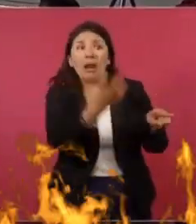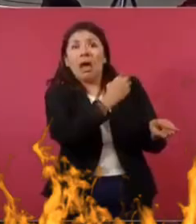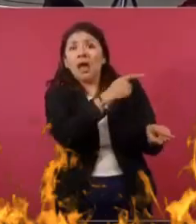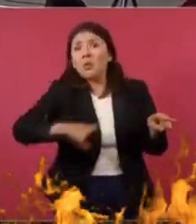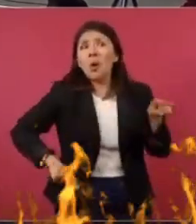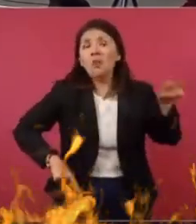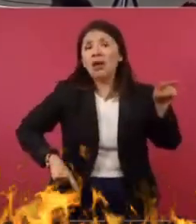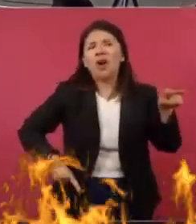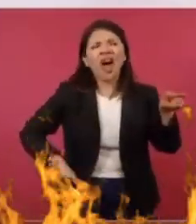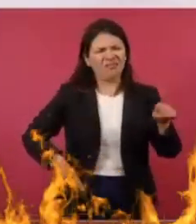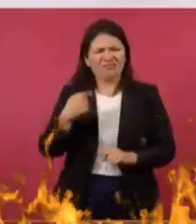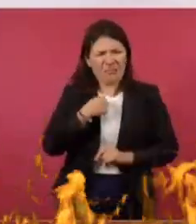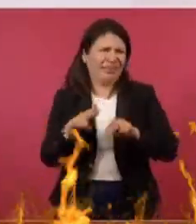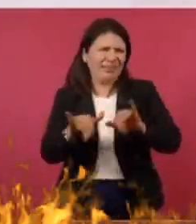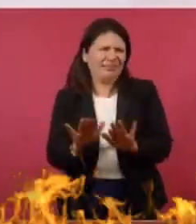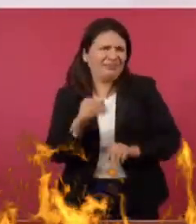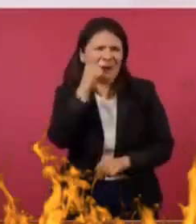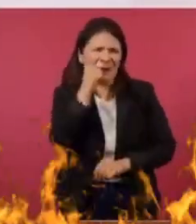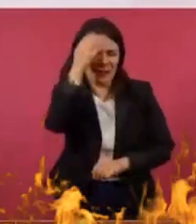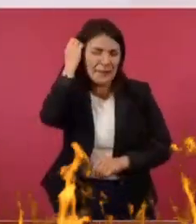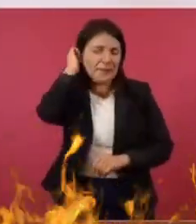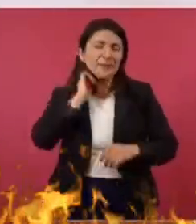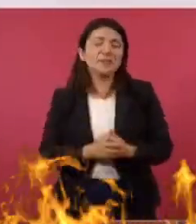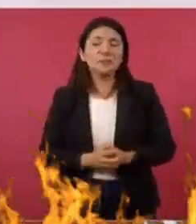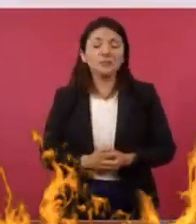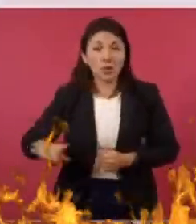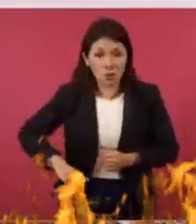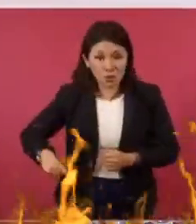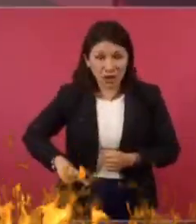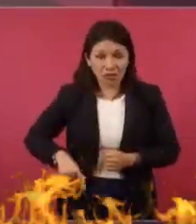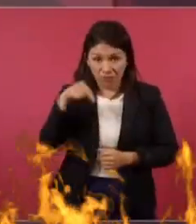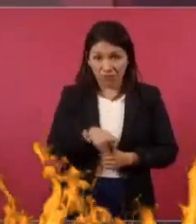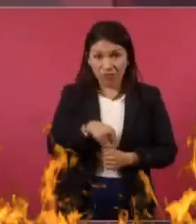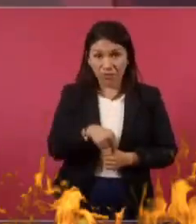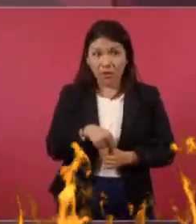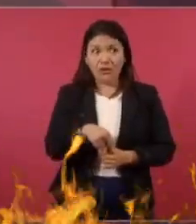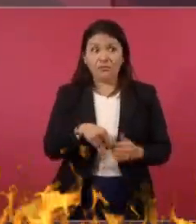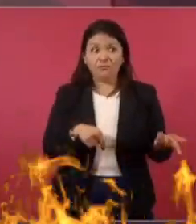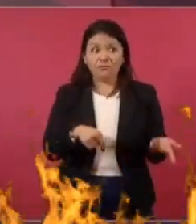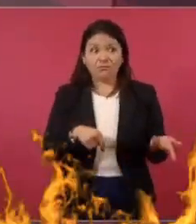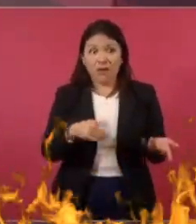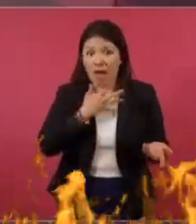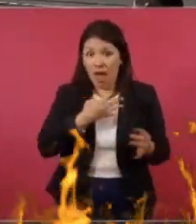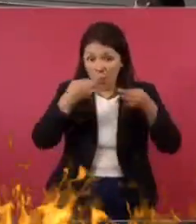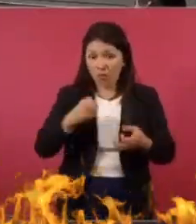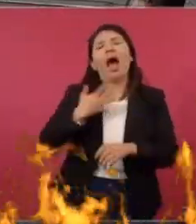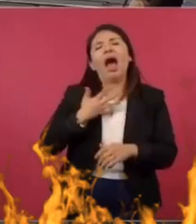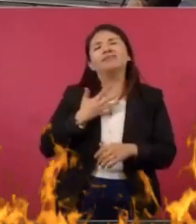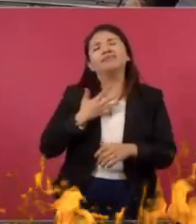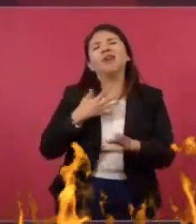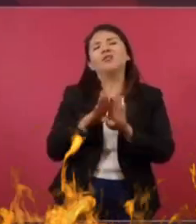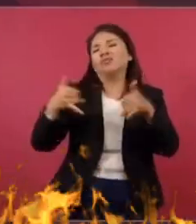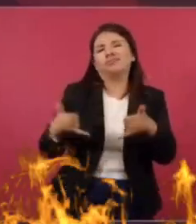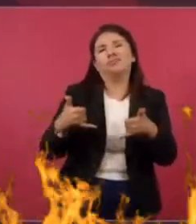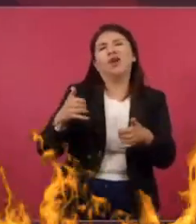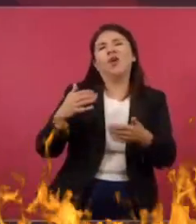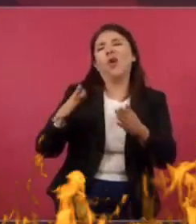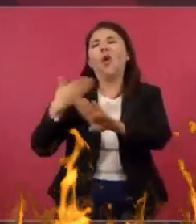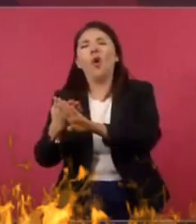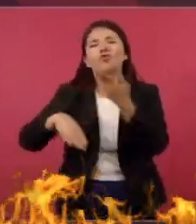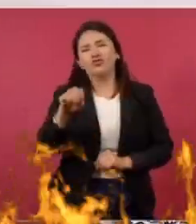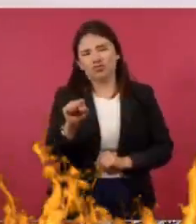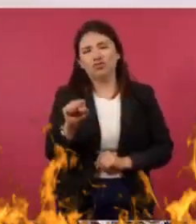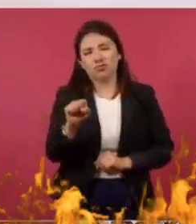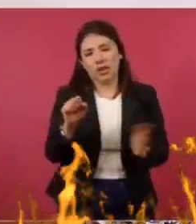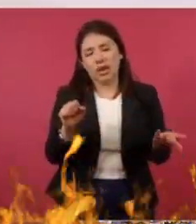nosotros no perseguimos a nadie, nosotros no tenemos enemigos, tenemos adversarios y son